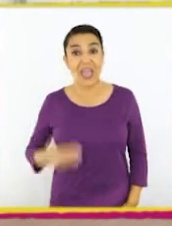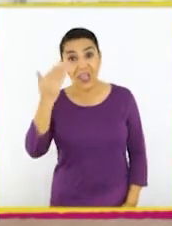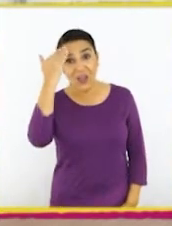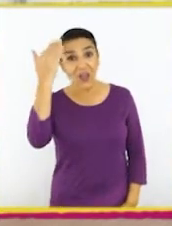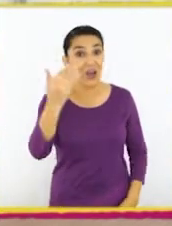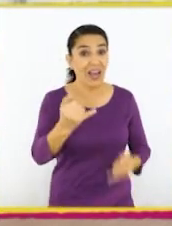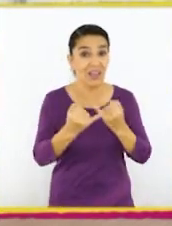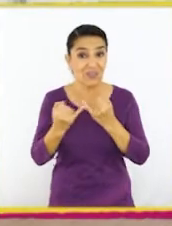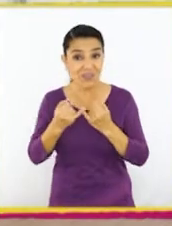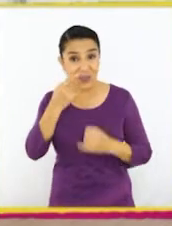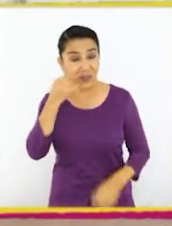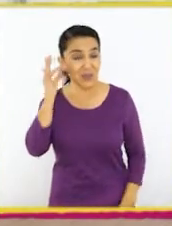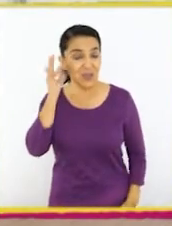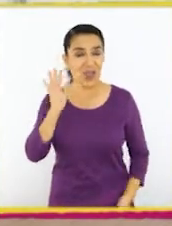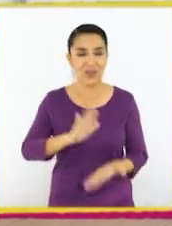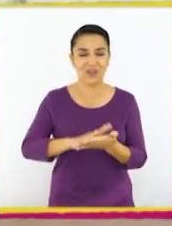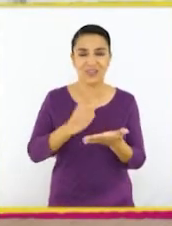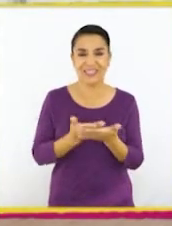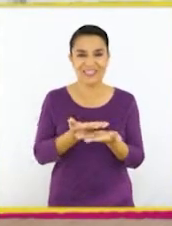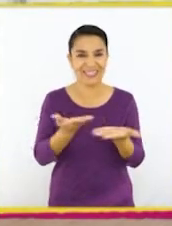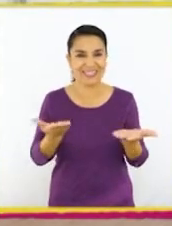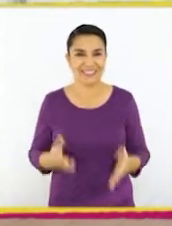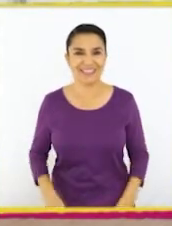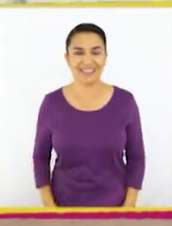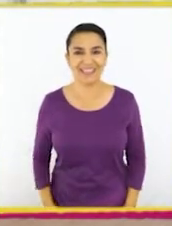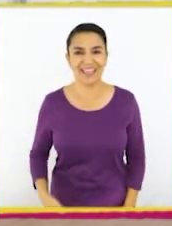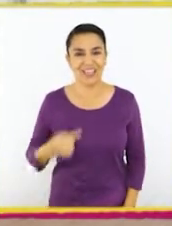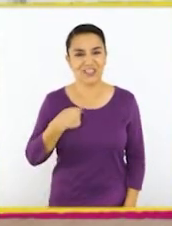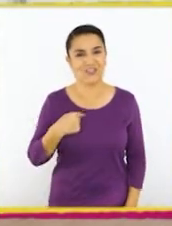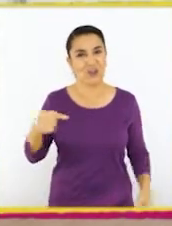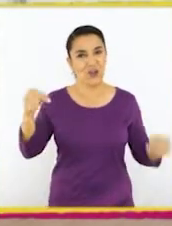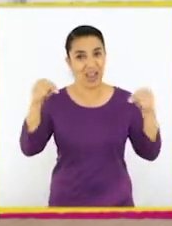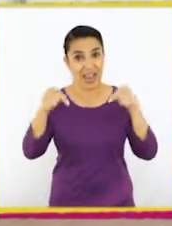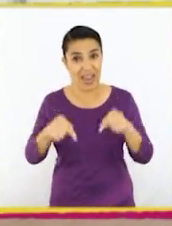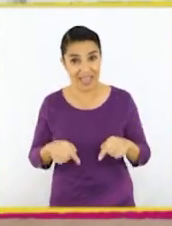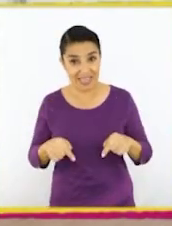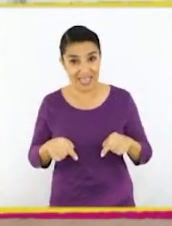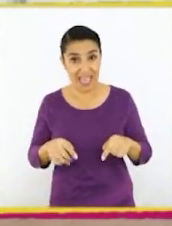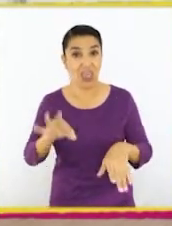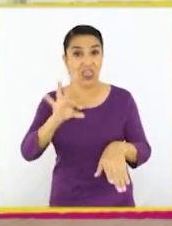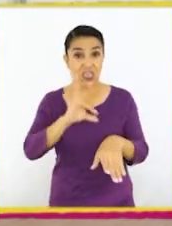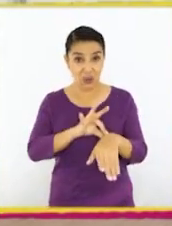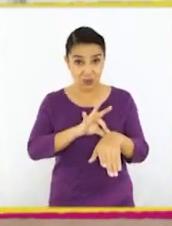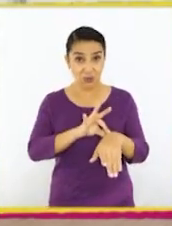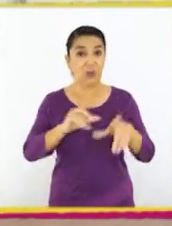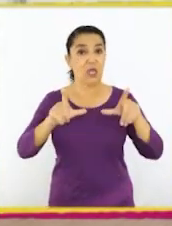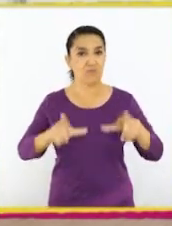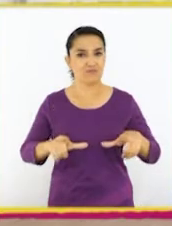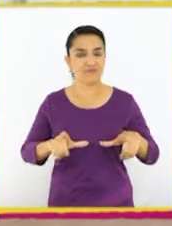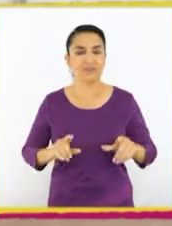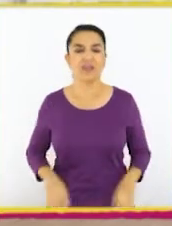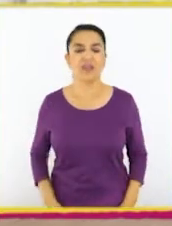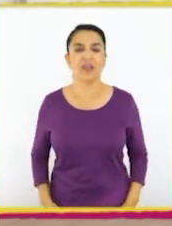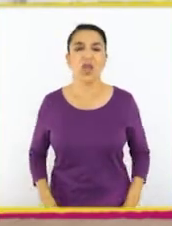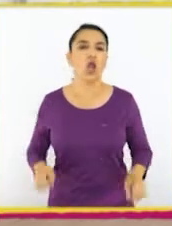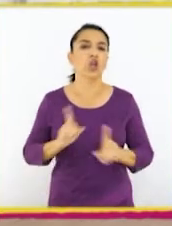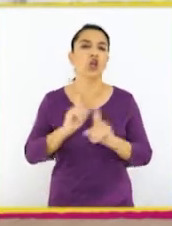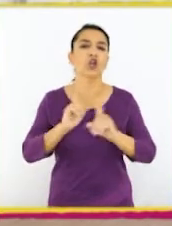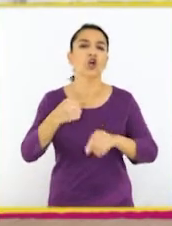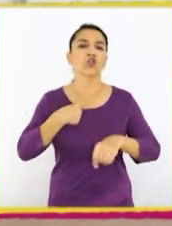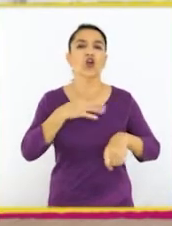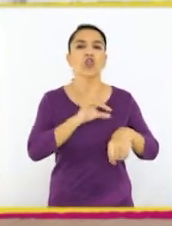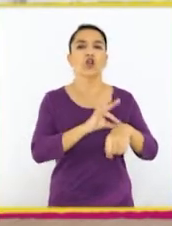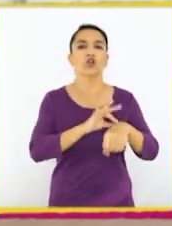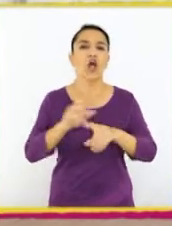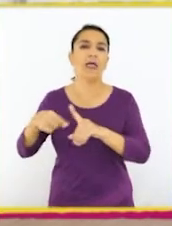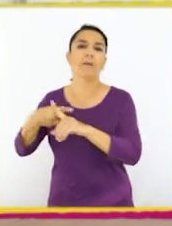¡Hola, amigos y amigas! ¿Cómo están? Yo aquí, en la consulta. No, no